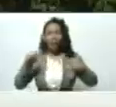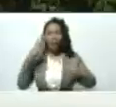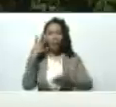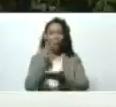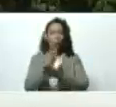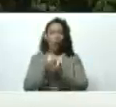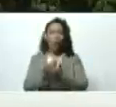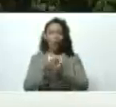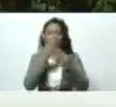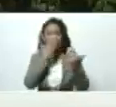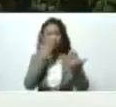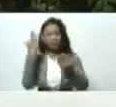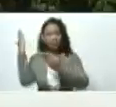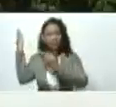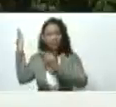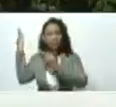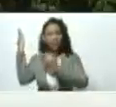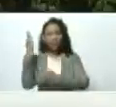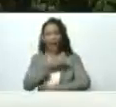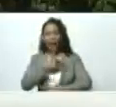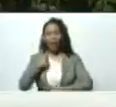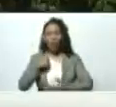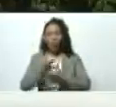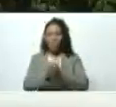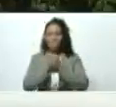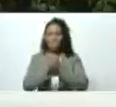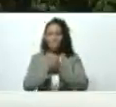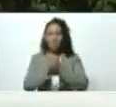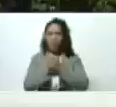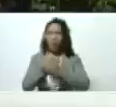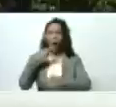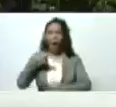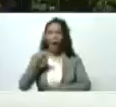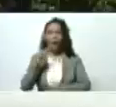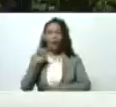adelante querido gobernador Ernesto Luna